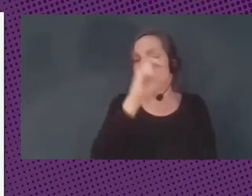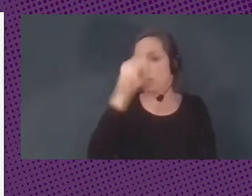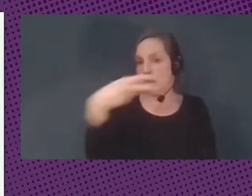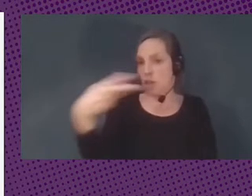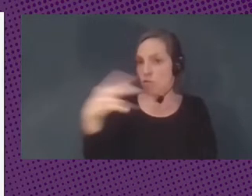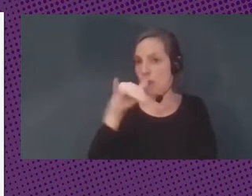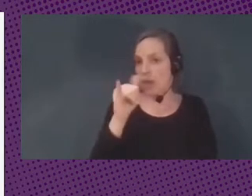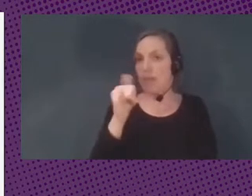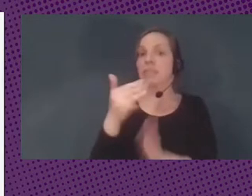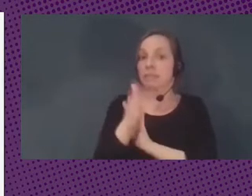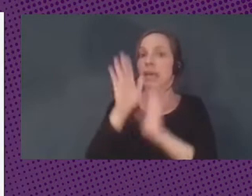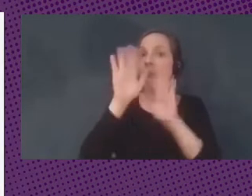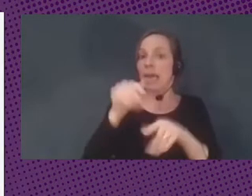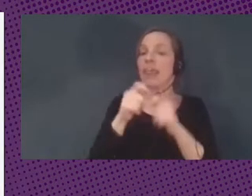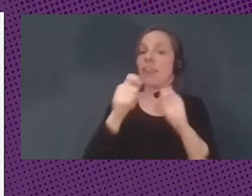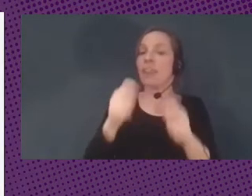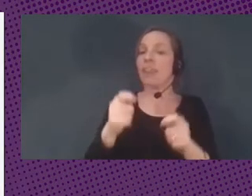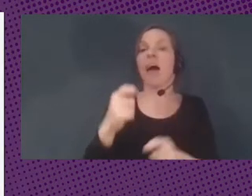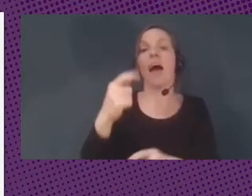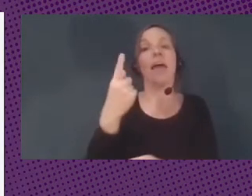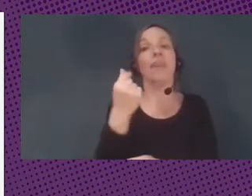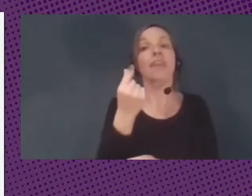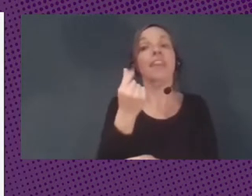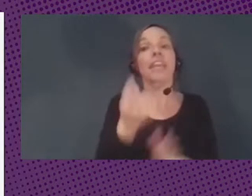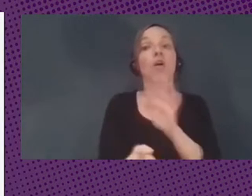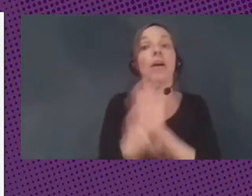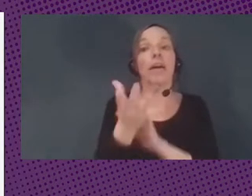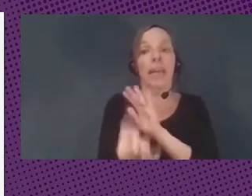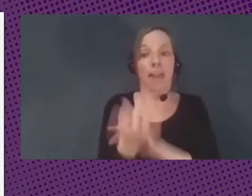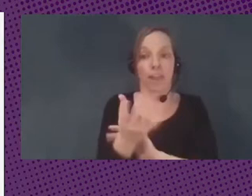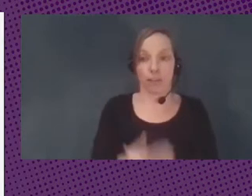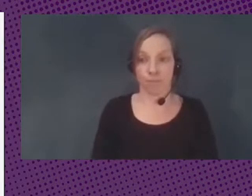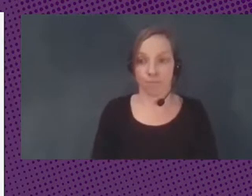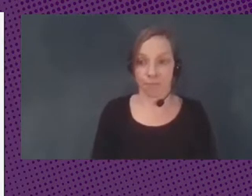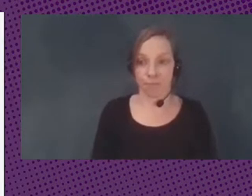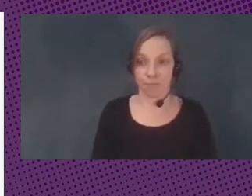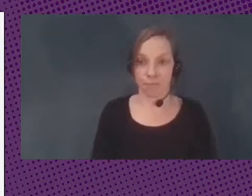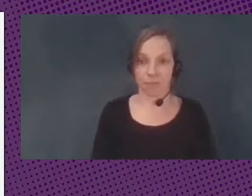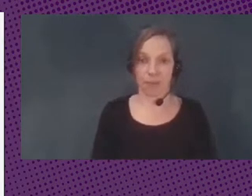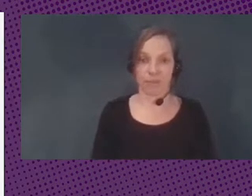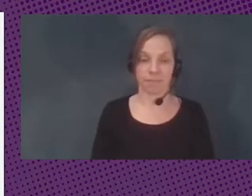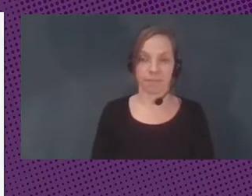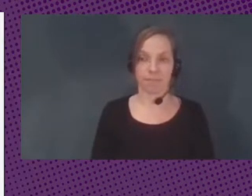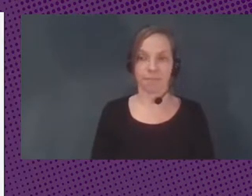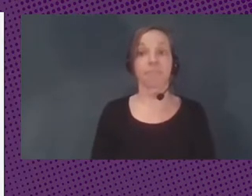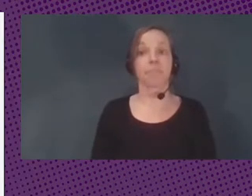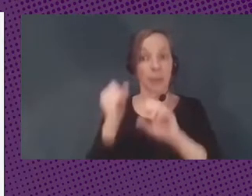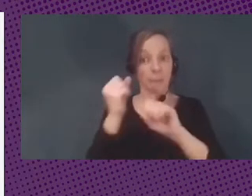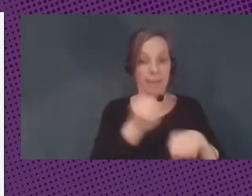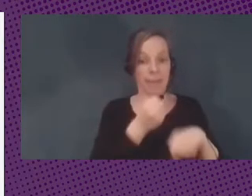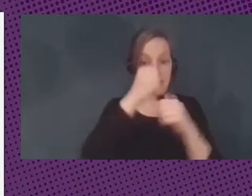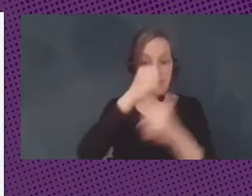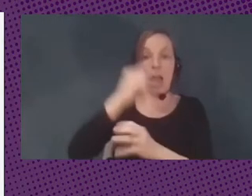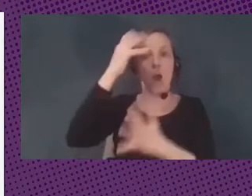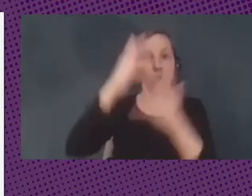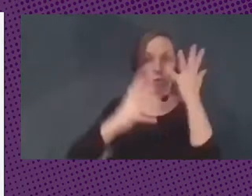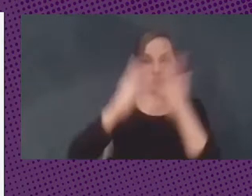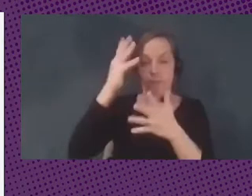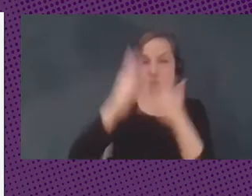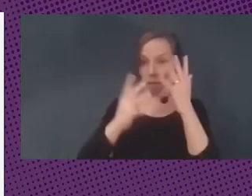en nuestra sociedad moderna. Luego de que la contabilidad fue inventada en Venecia, fue